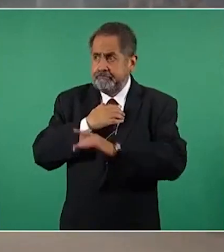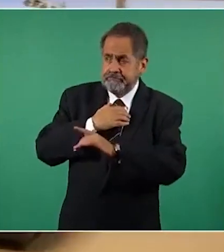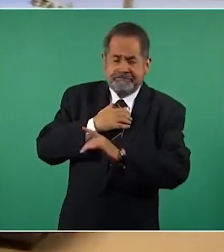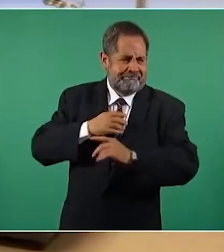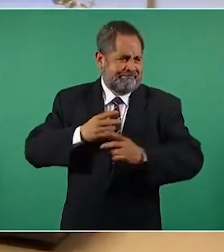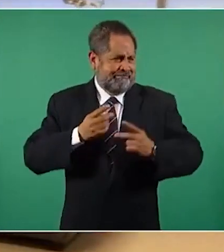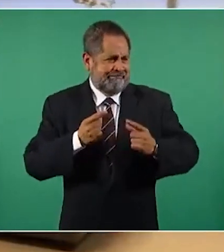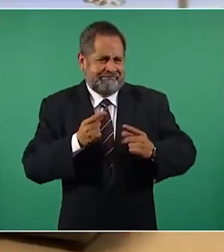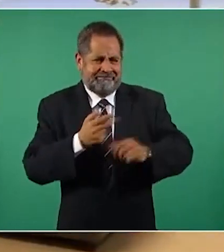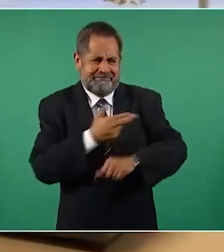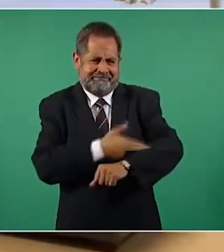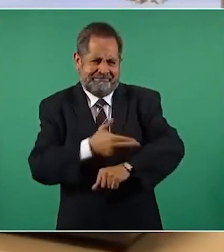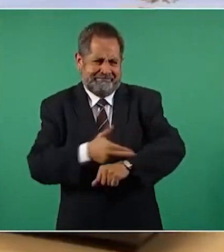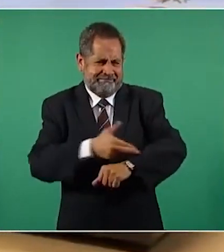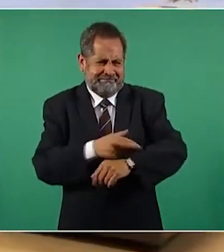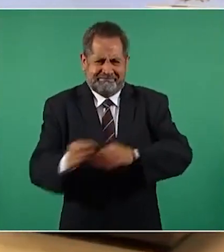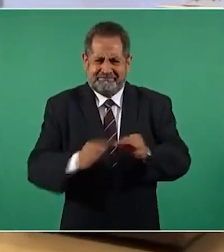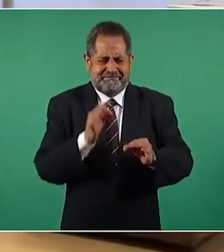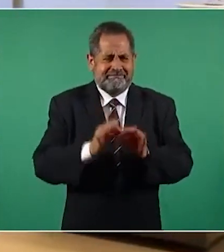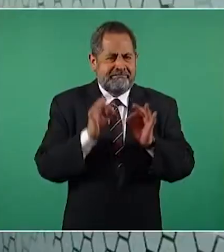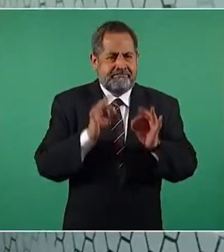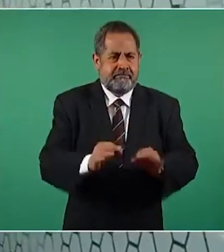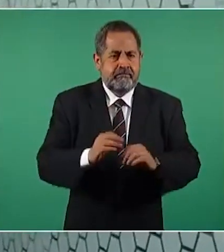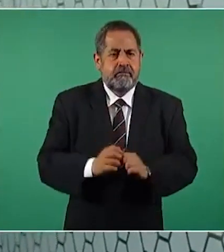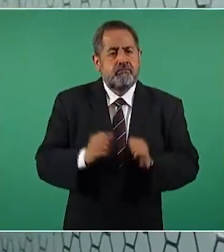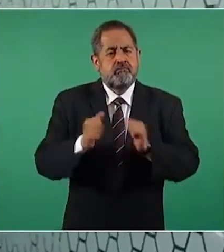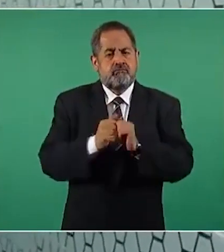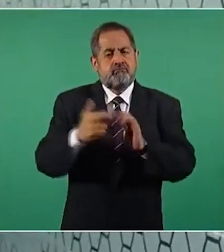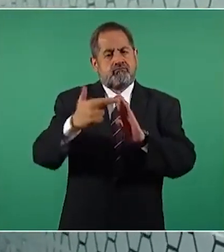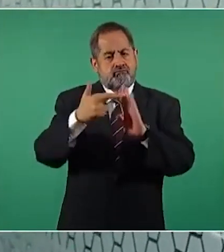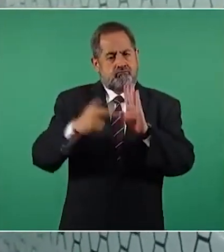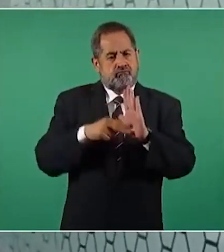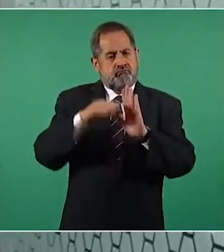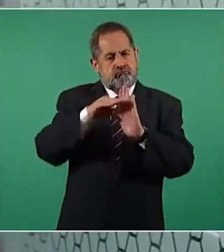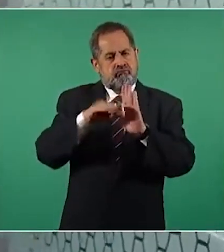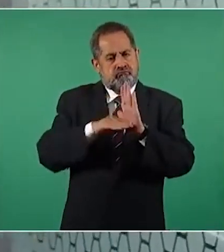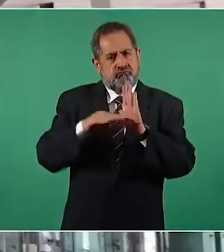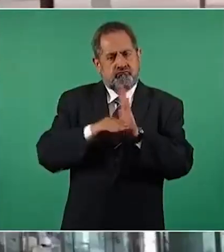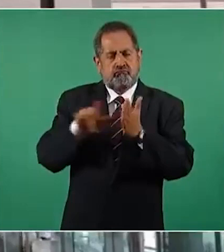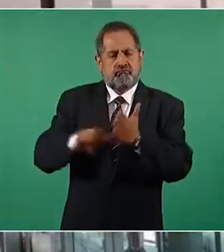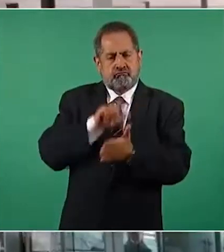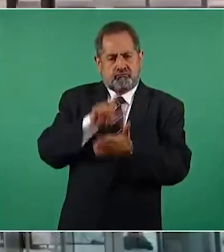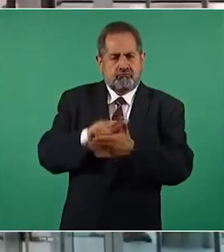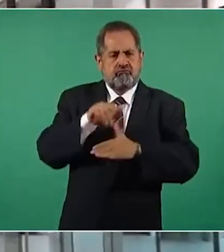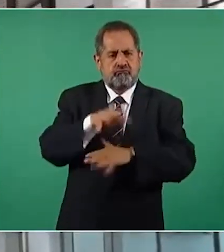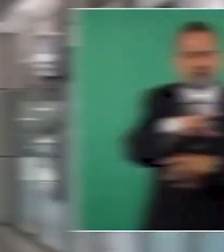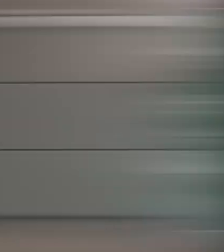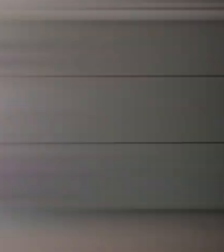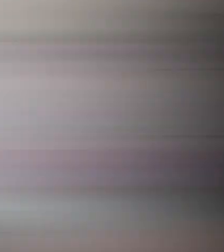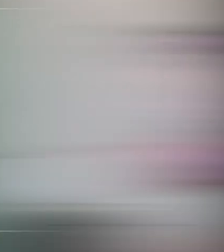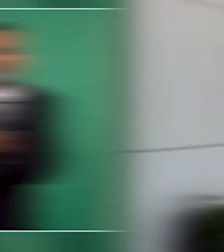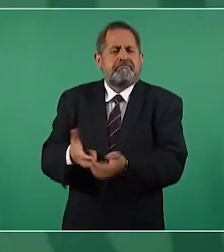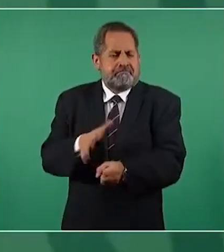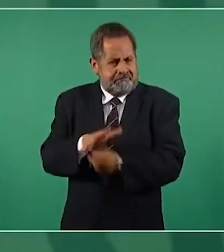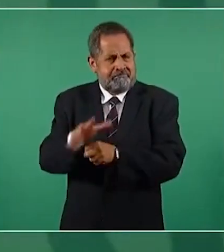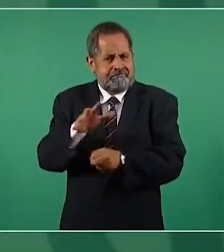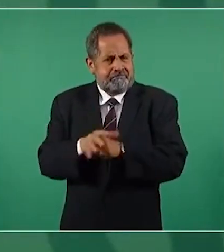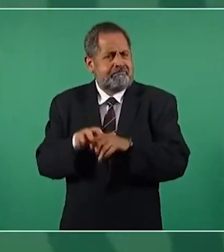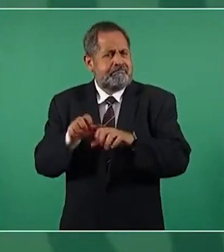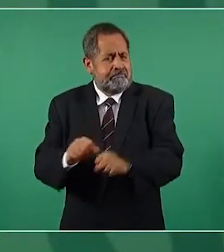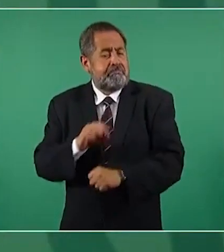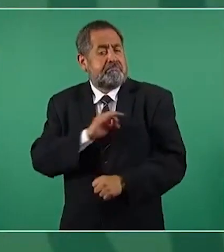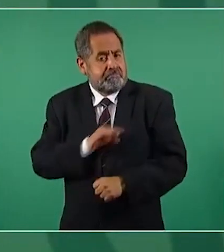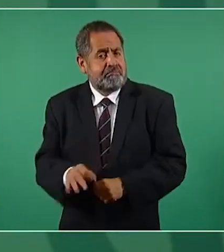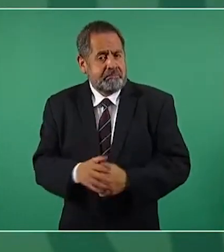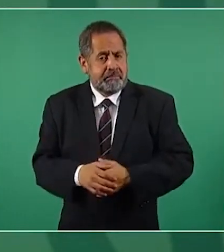cual se proyecta para un crecimiento comercial de 50 años o más, estableciendo como fecha de término el 21 de marzo. Aunado al